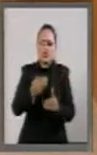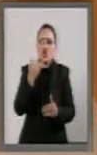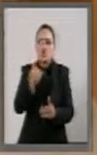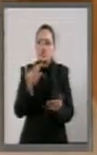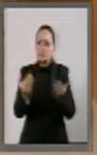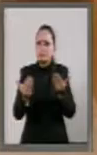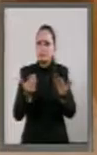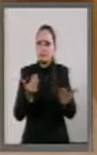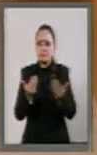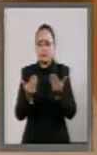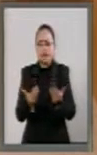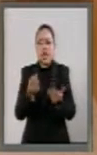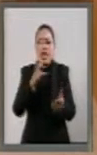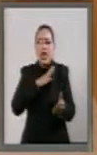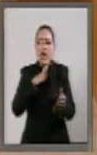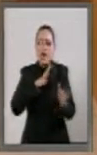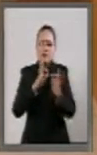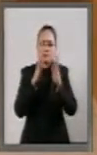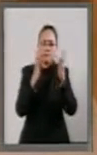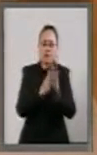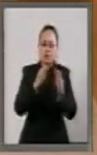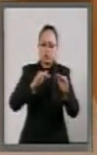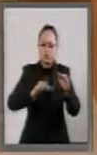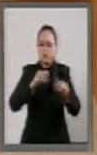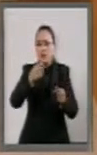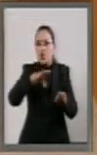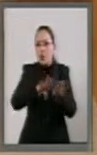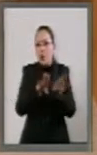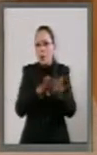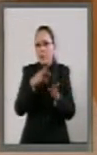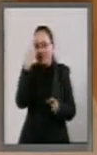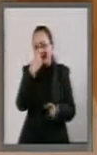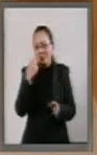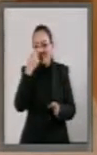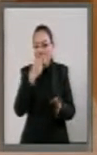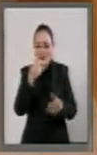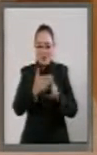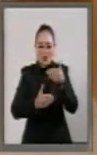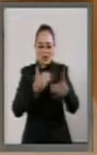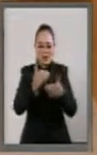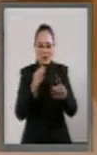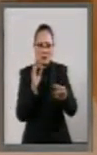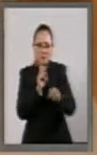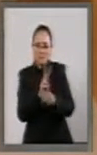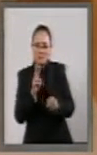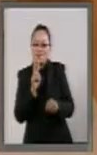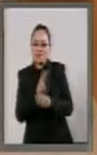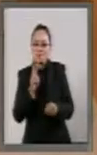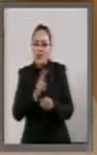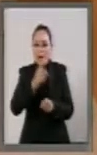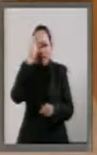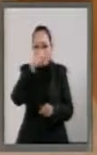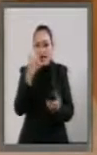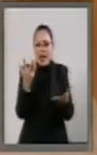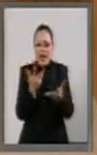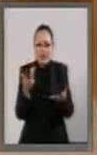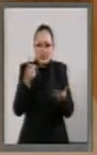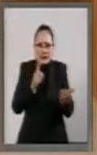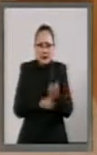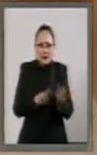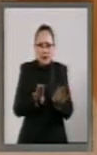homologación de estructuras de revisión de estos procesos para que se puedan hacer revisiones